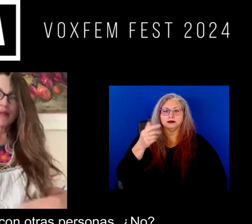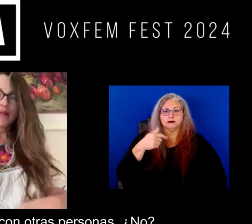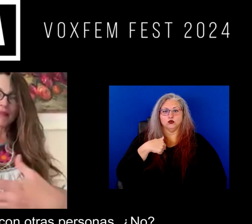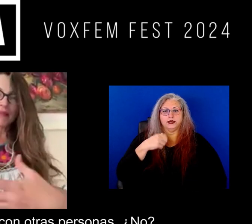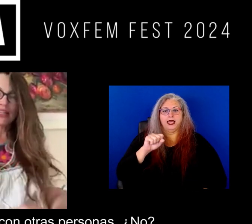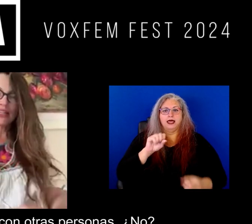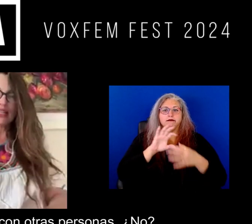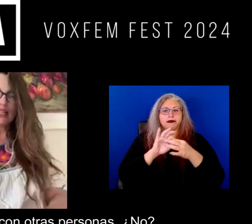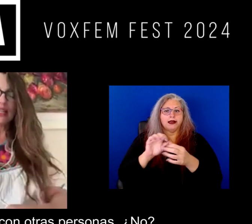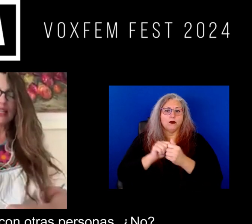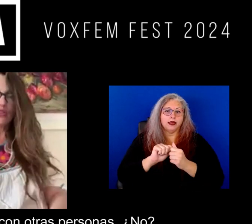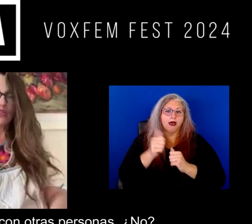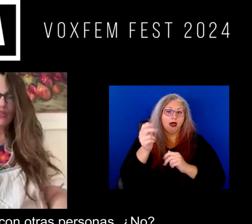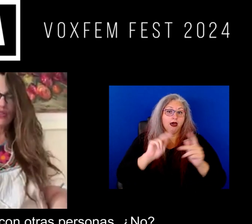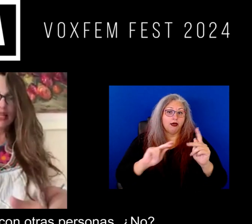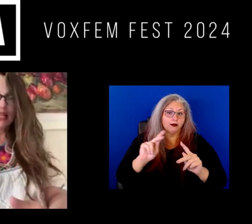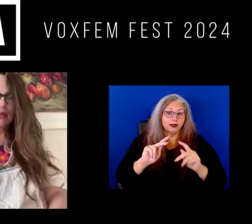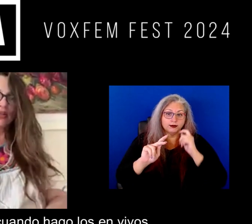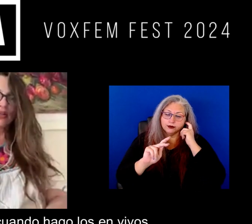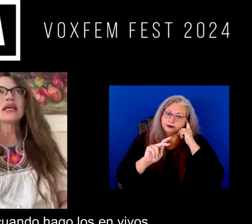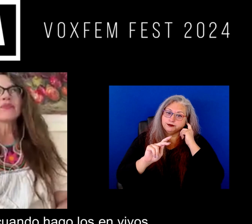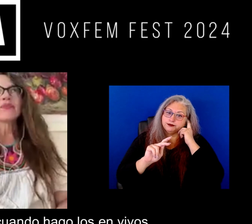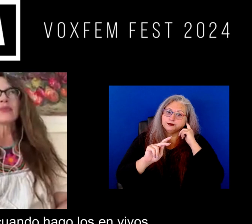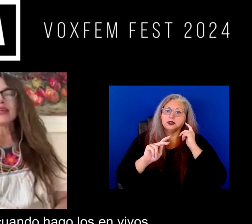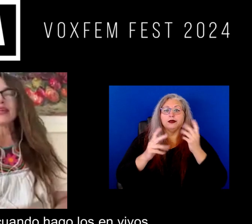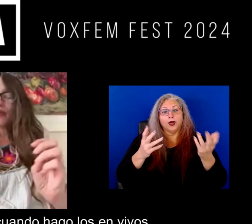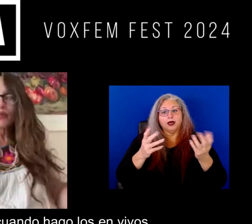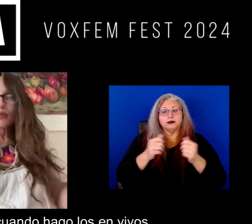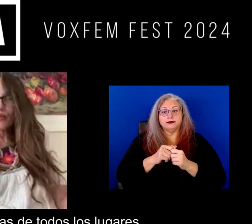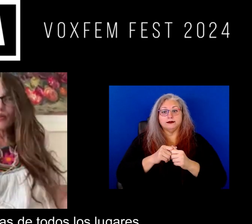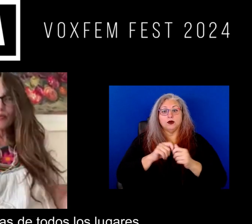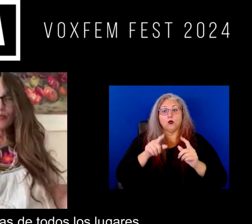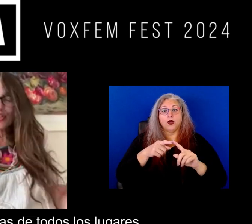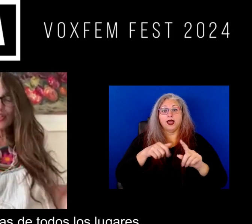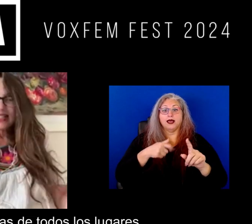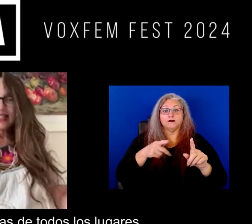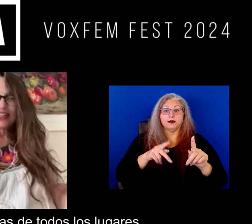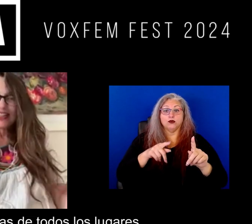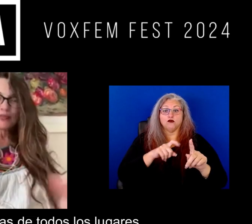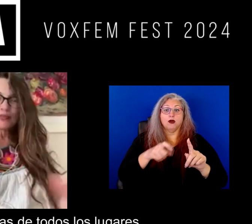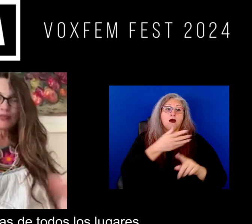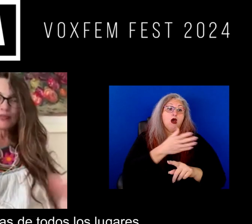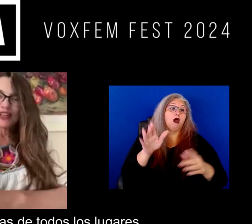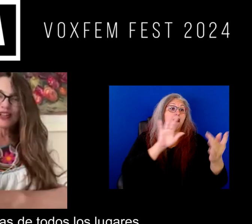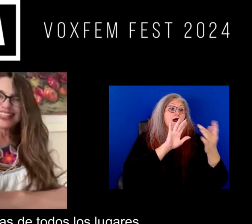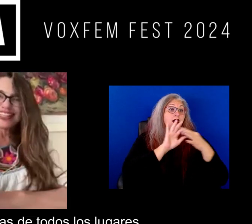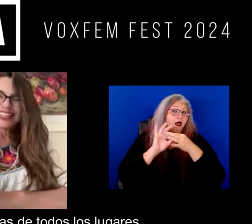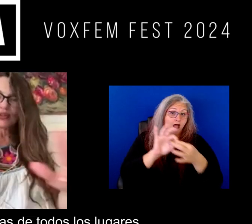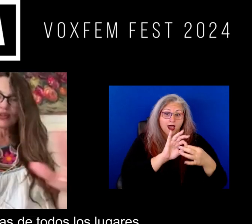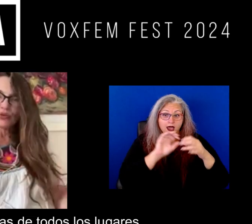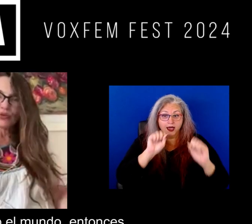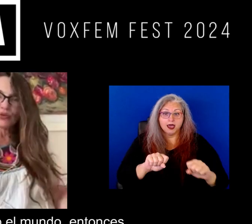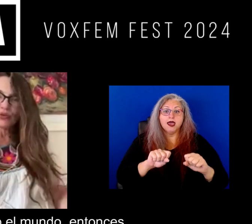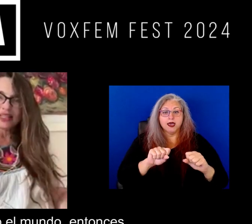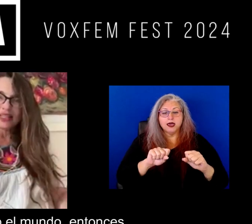más en contacto que con otras personas ¿no? que bueno yo cuando hago los en vivos se conectan personas de